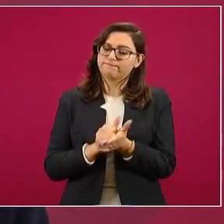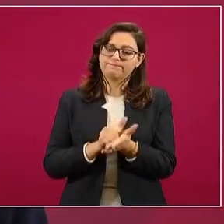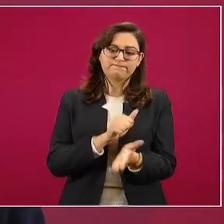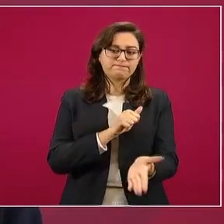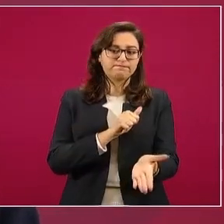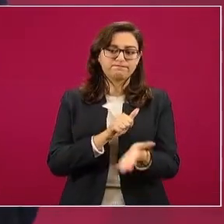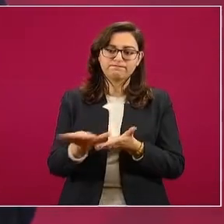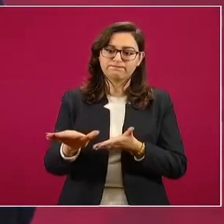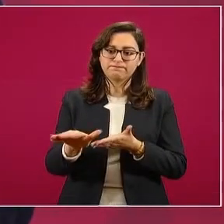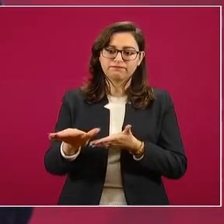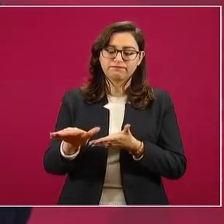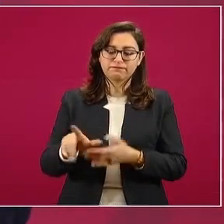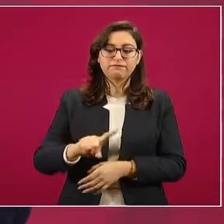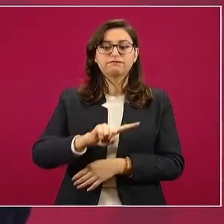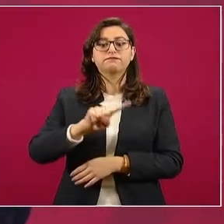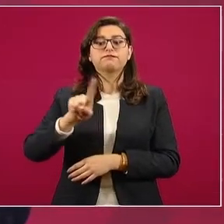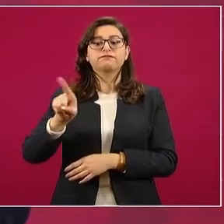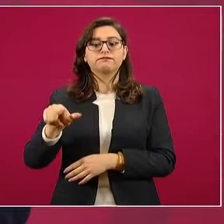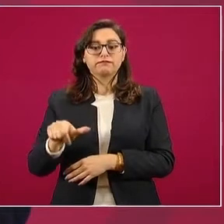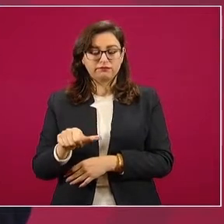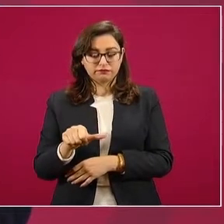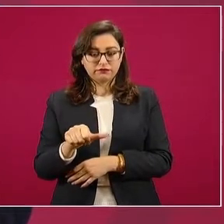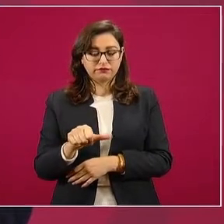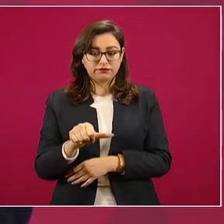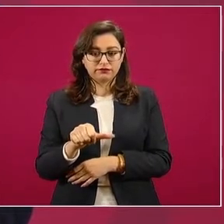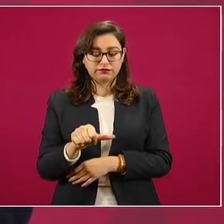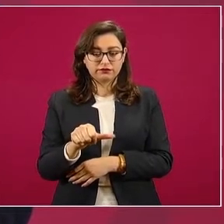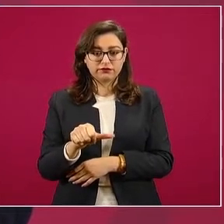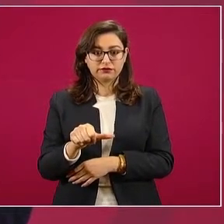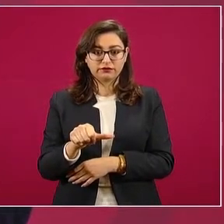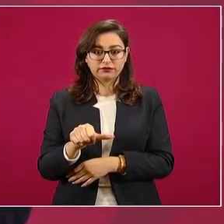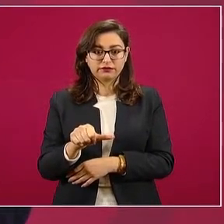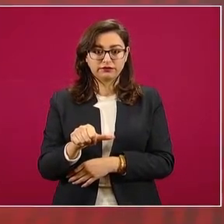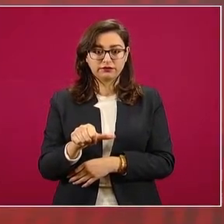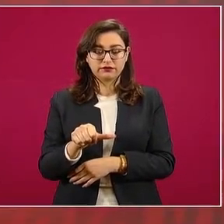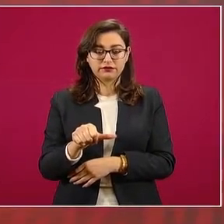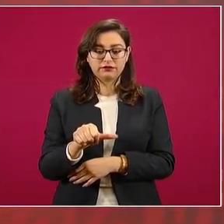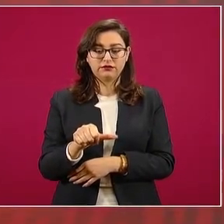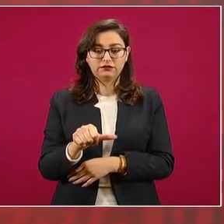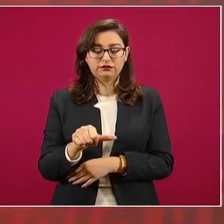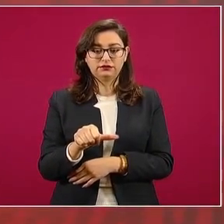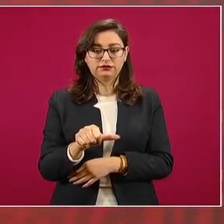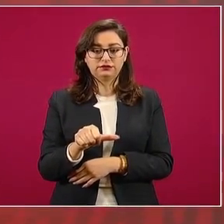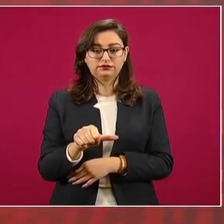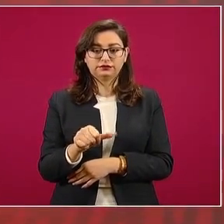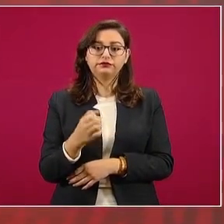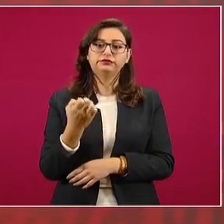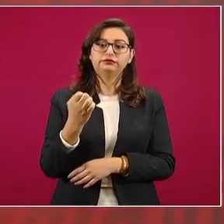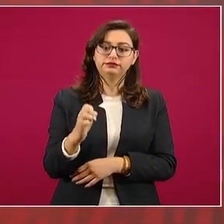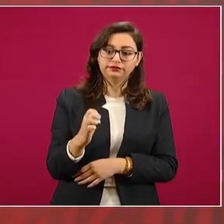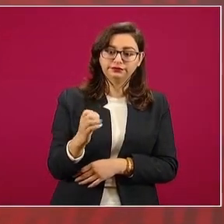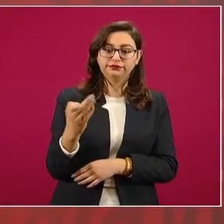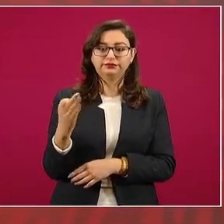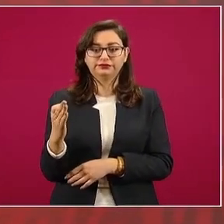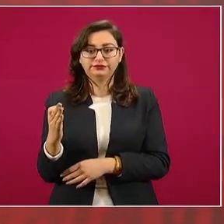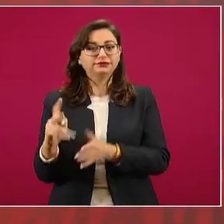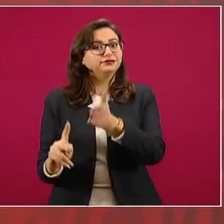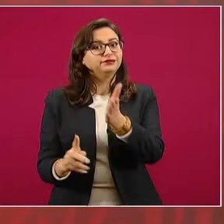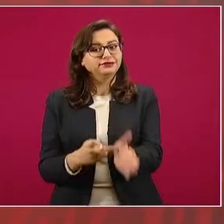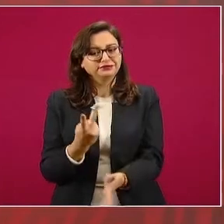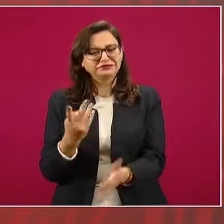contratarse a los trabajadores en enero, en febrero.